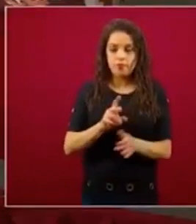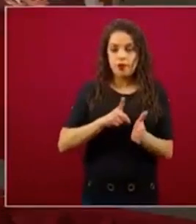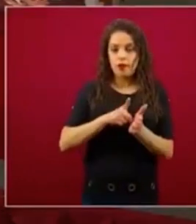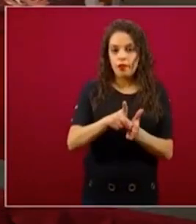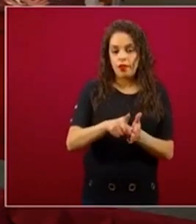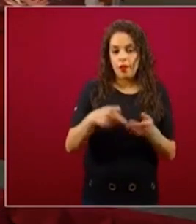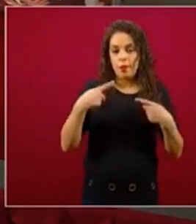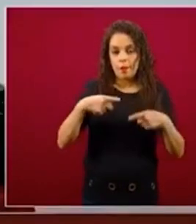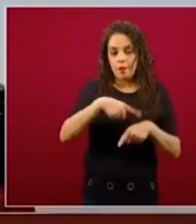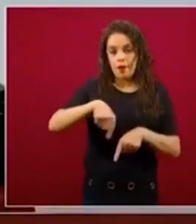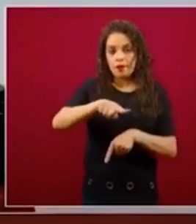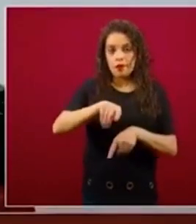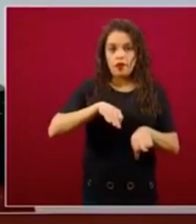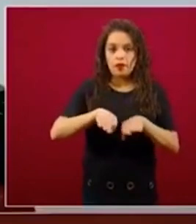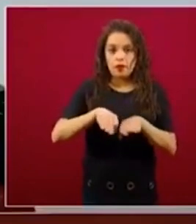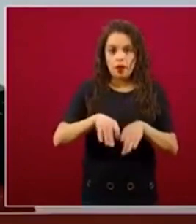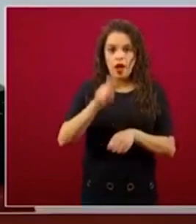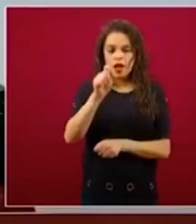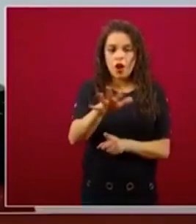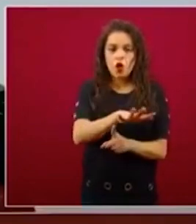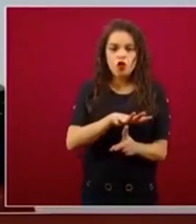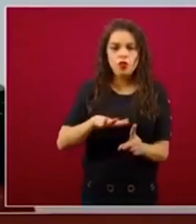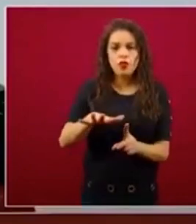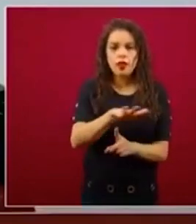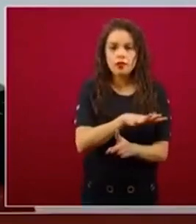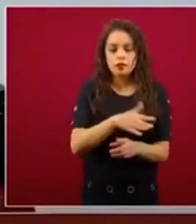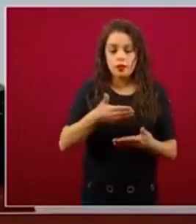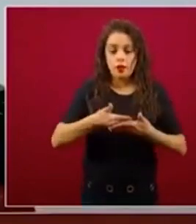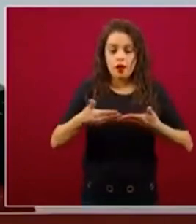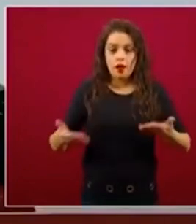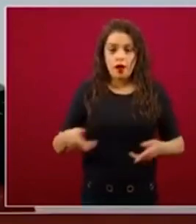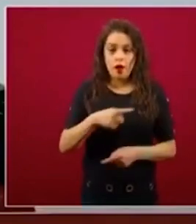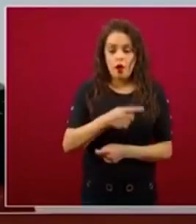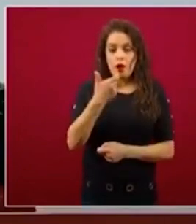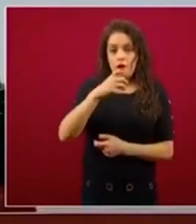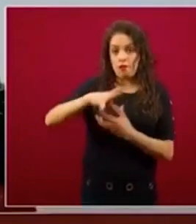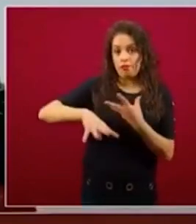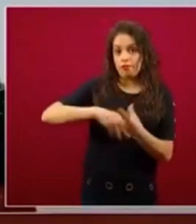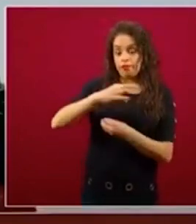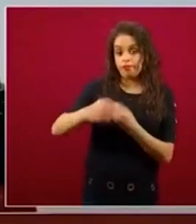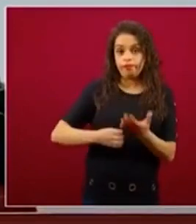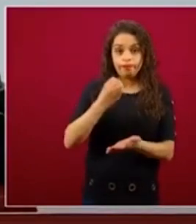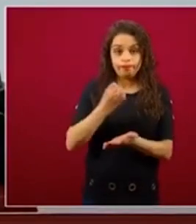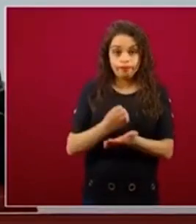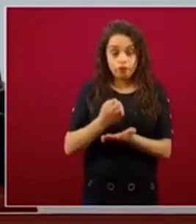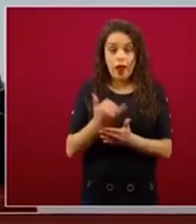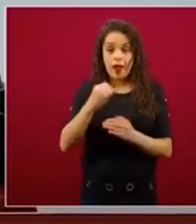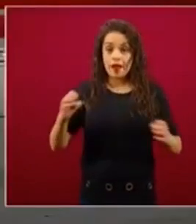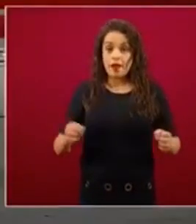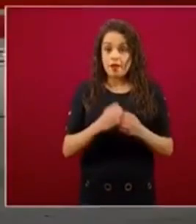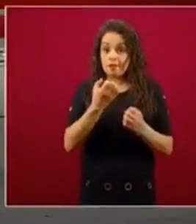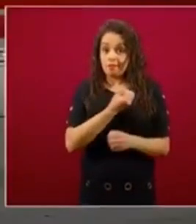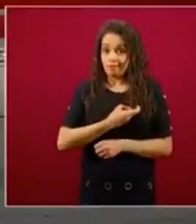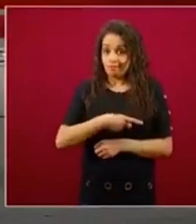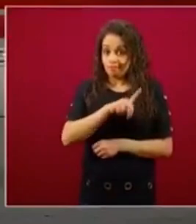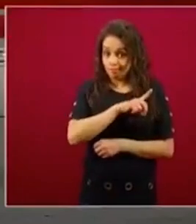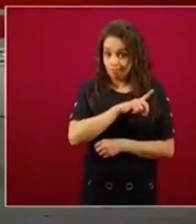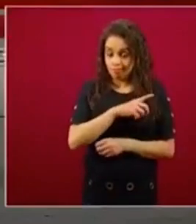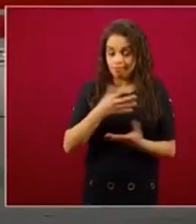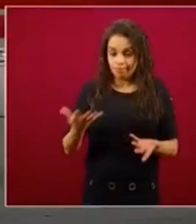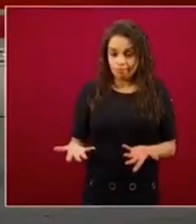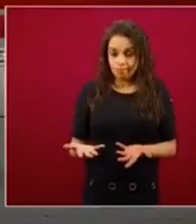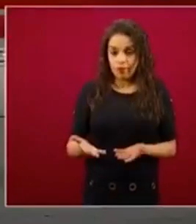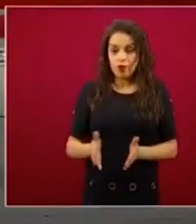en un contexto de crisis como el que estamos ahora. Los invito a ingresar a